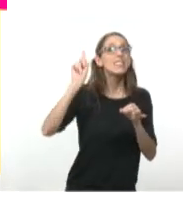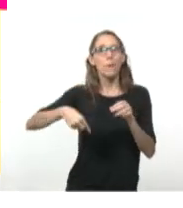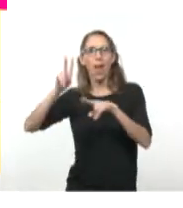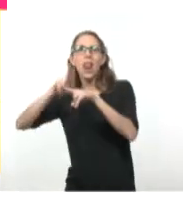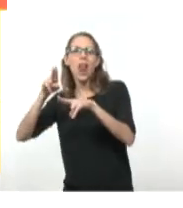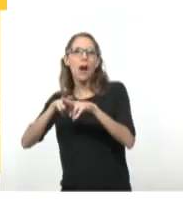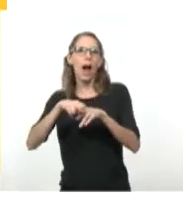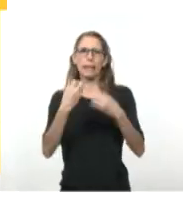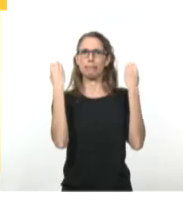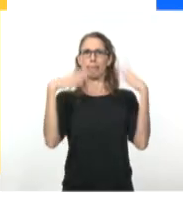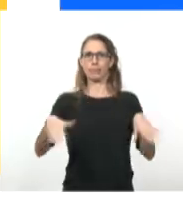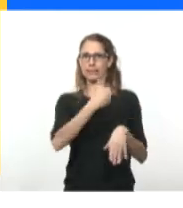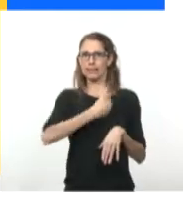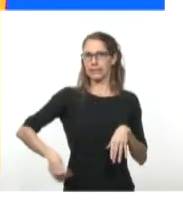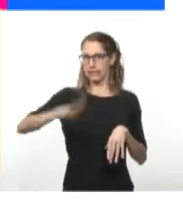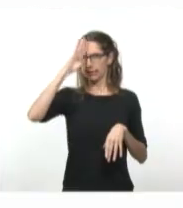Batista.